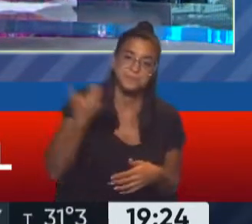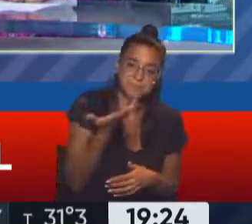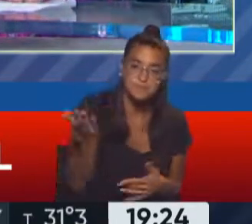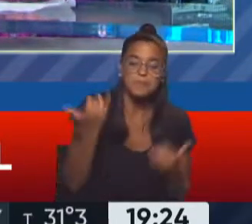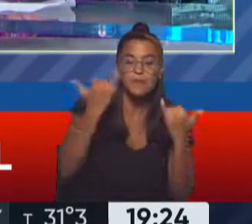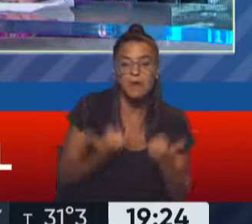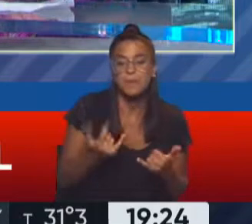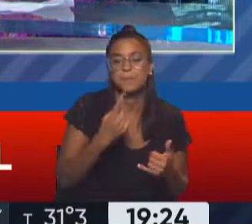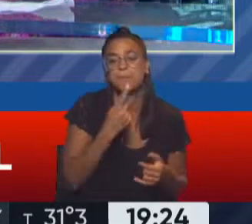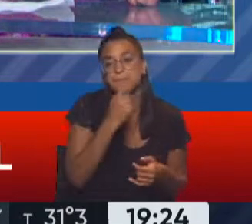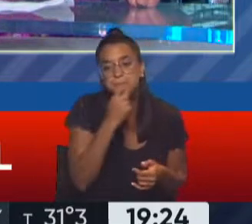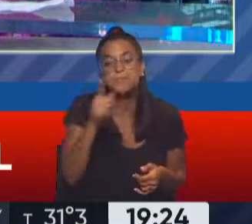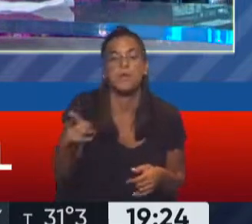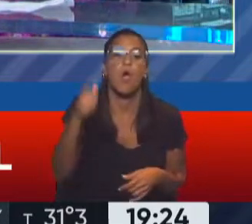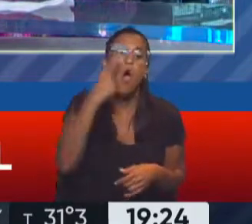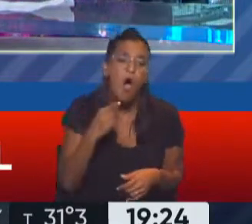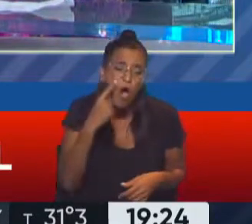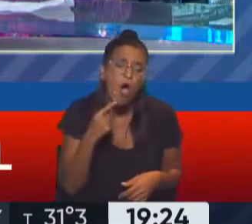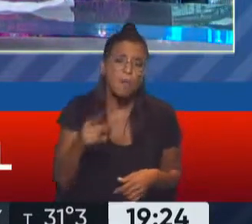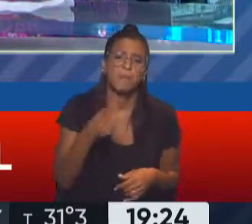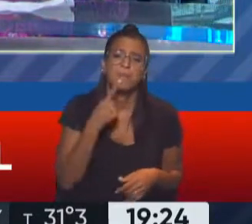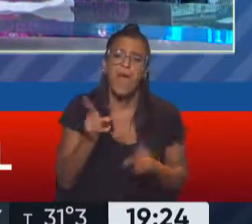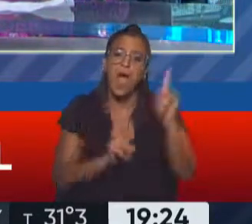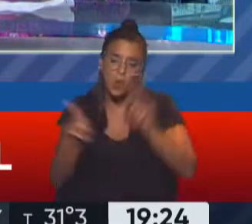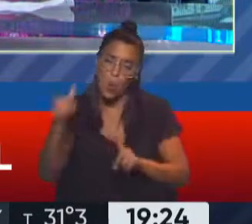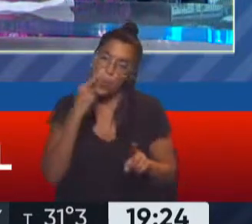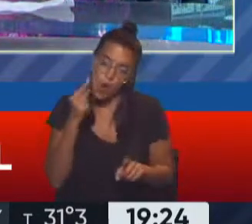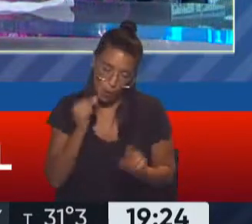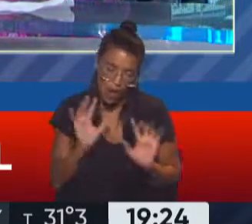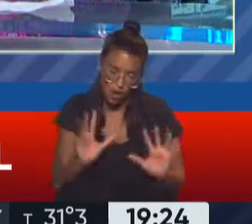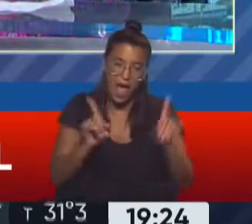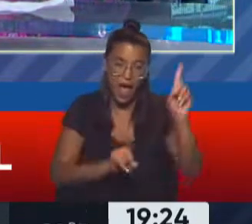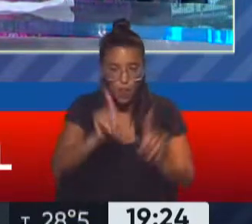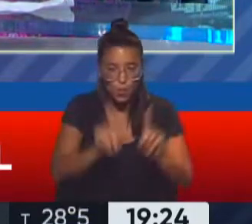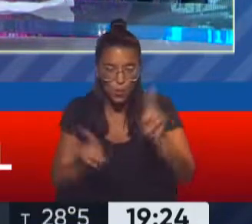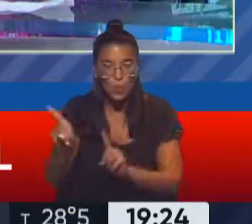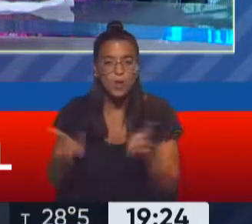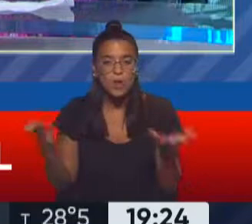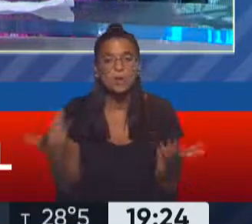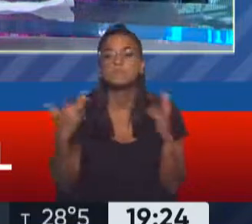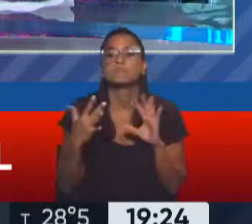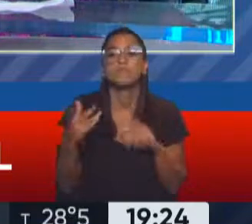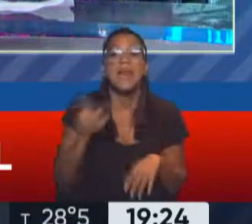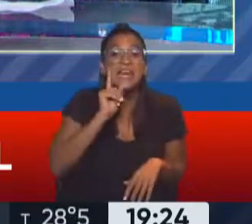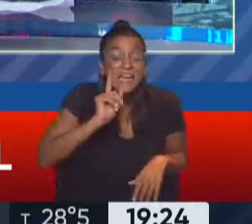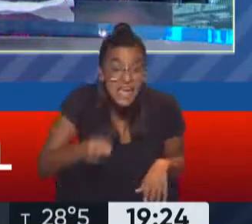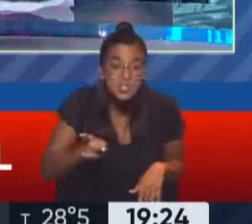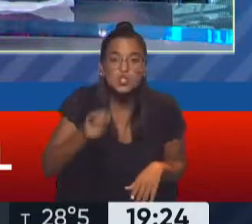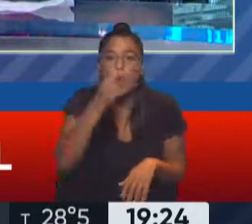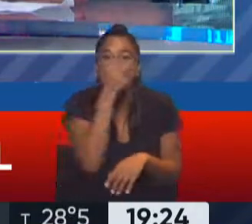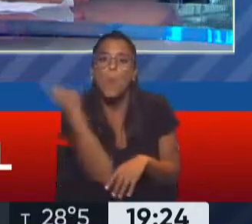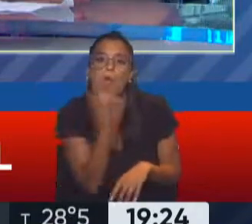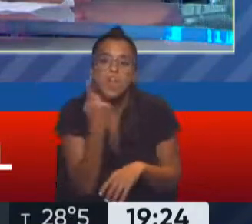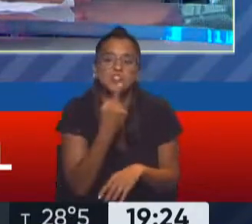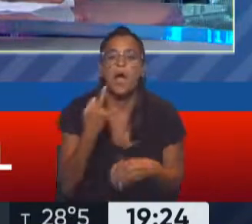una tendencia por parte de los varones, de algunos varones hay que decirlos, al vincular el riesgo y la velocidad